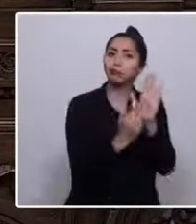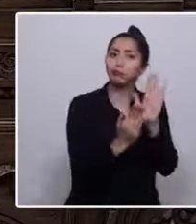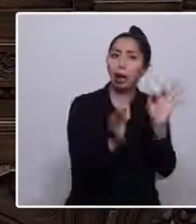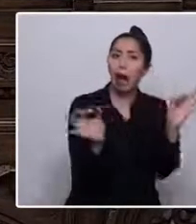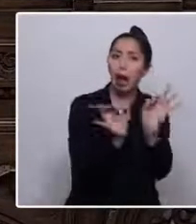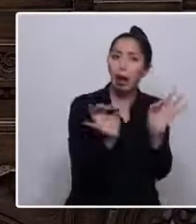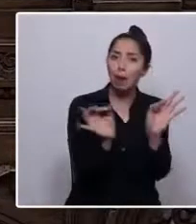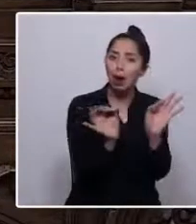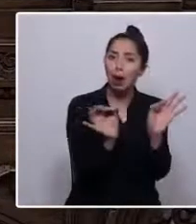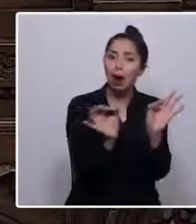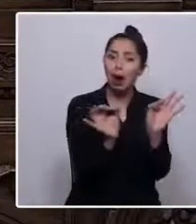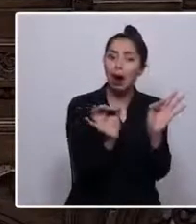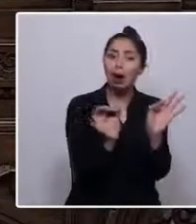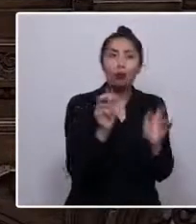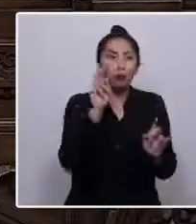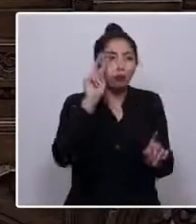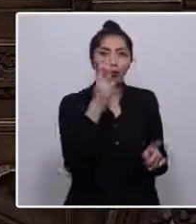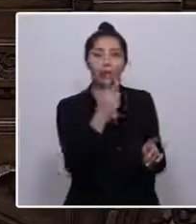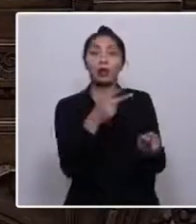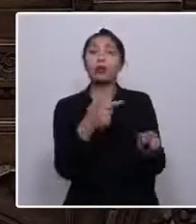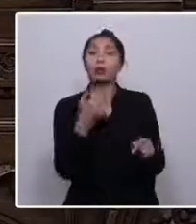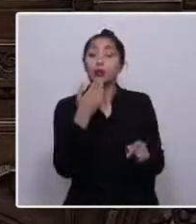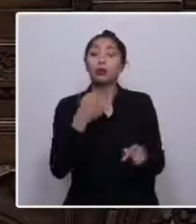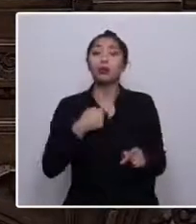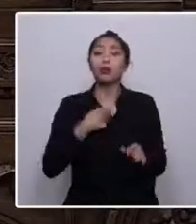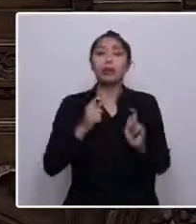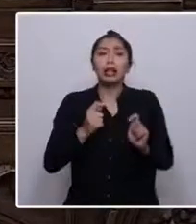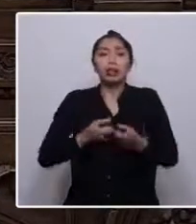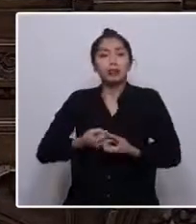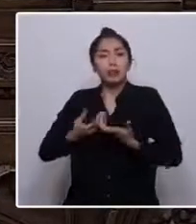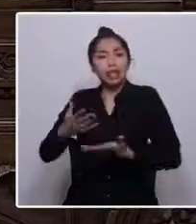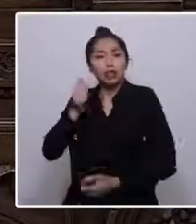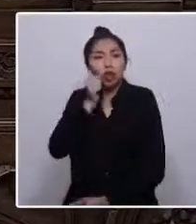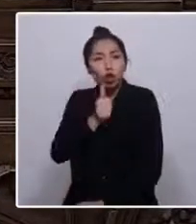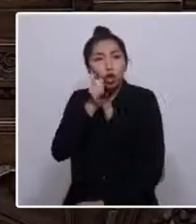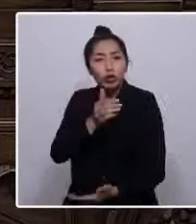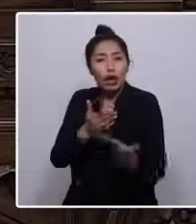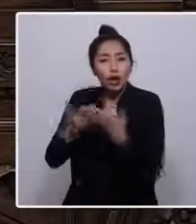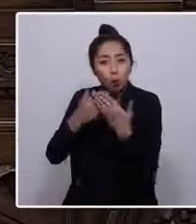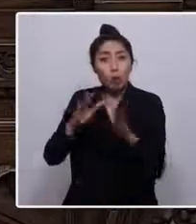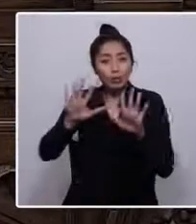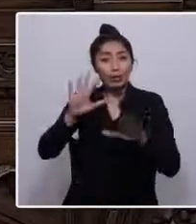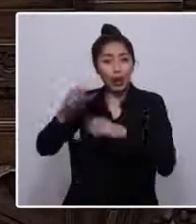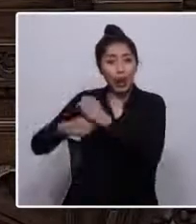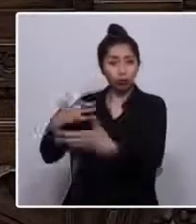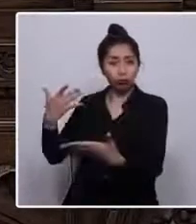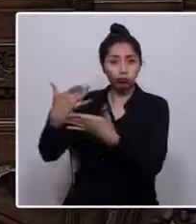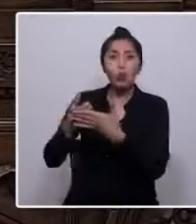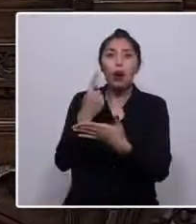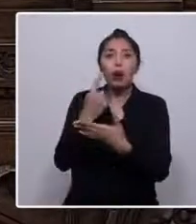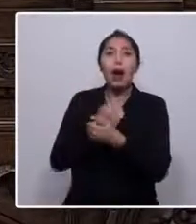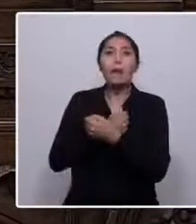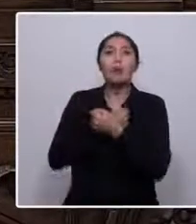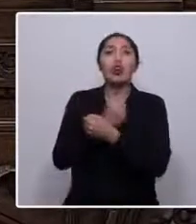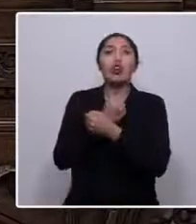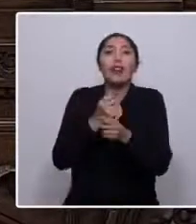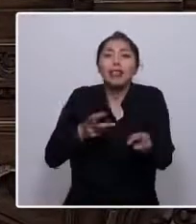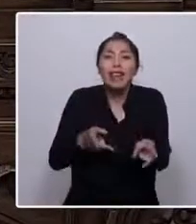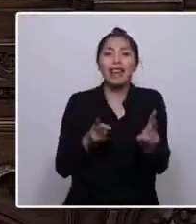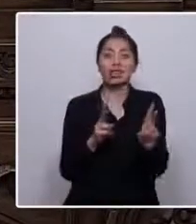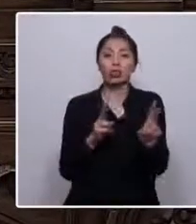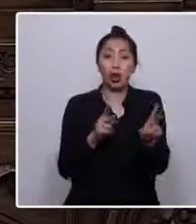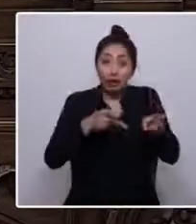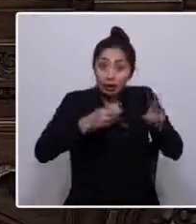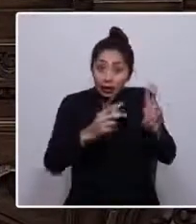Si hay algo que intento transmitirle todos los días a mis alumnos desde hace 10 años, es el amor por el derecho. Porque el derecho nos permite